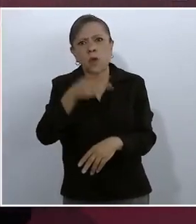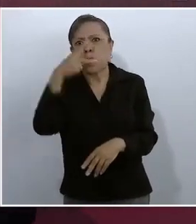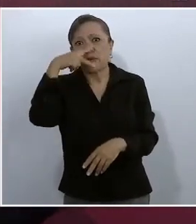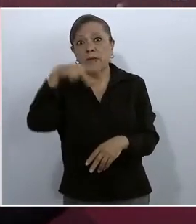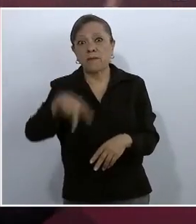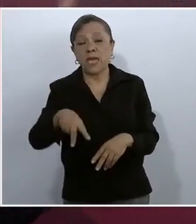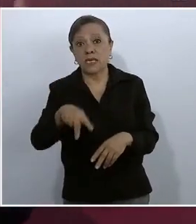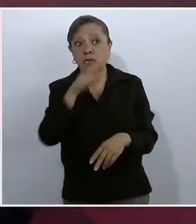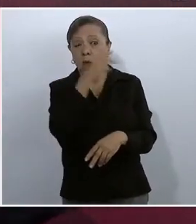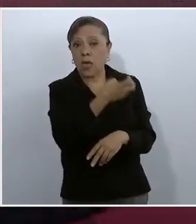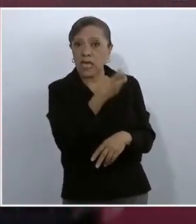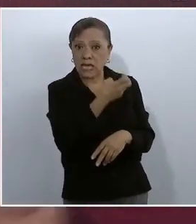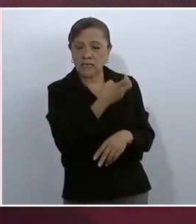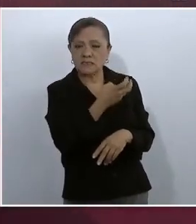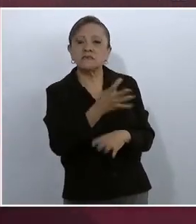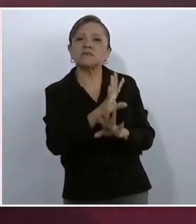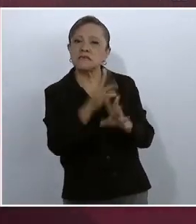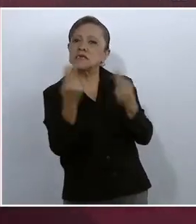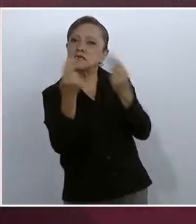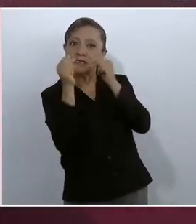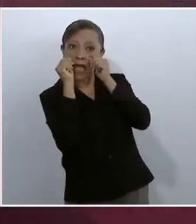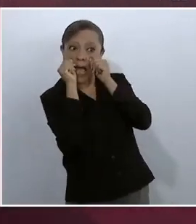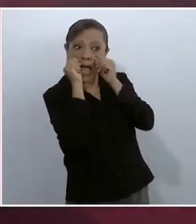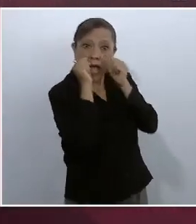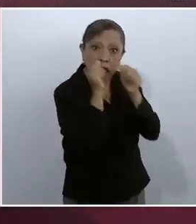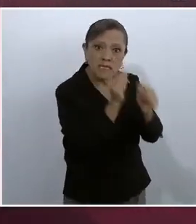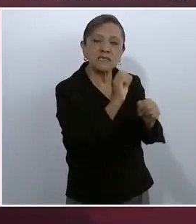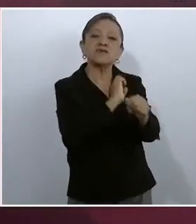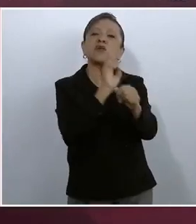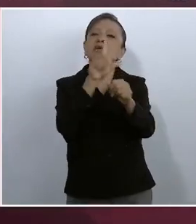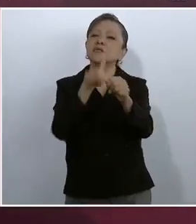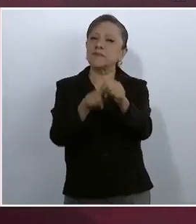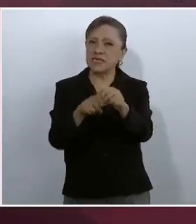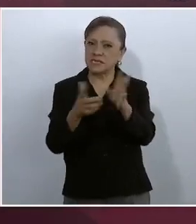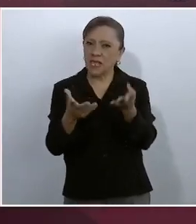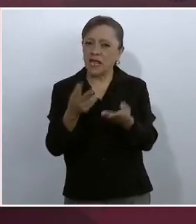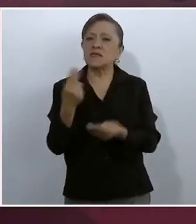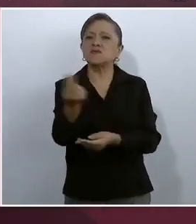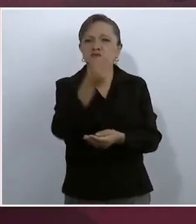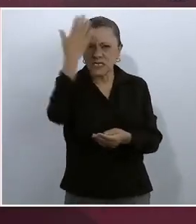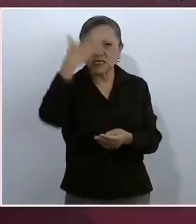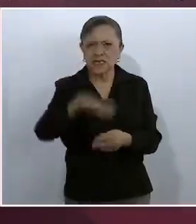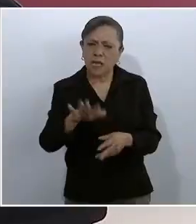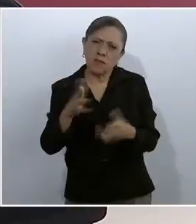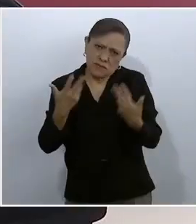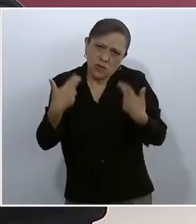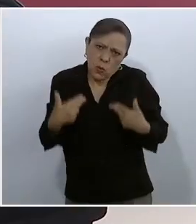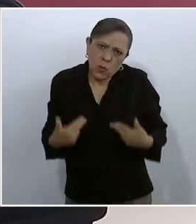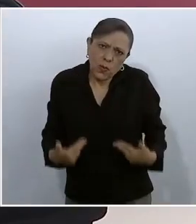y le estamos dando atención especial. Ya saben ustedes, por humanismo,